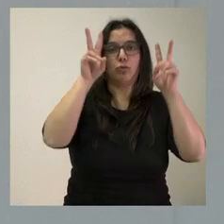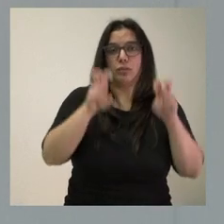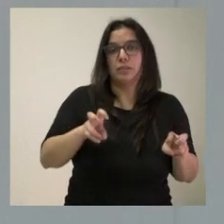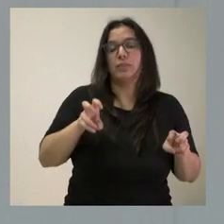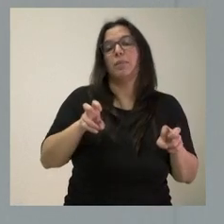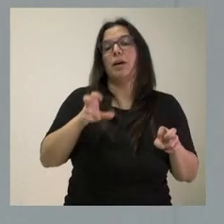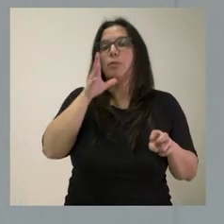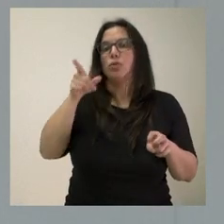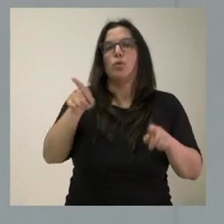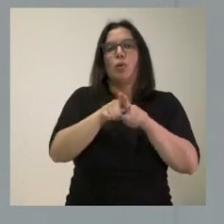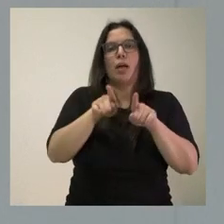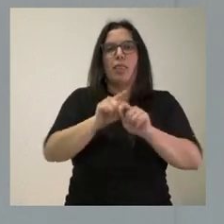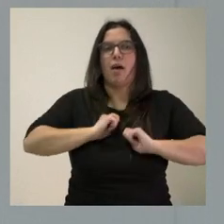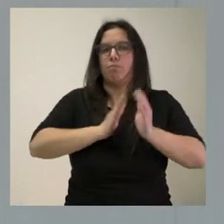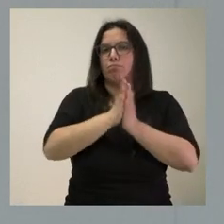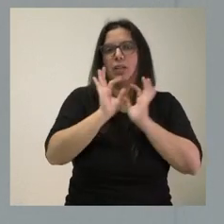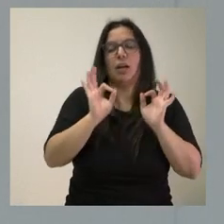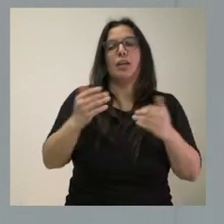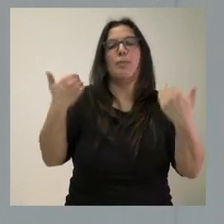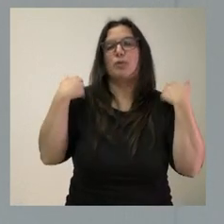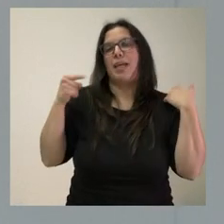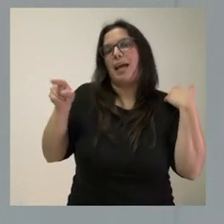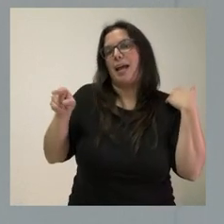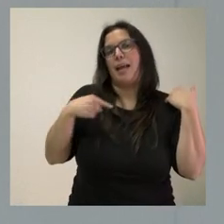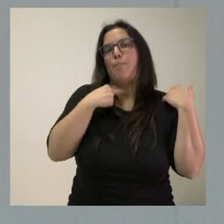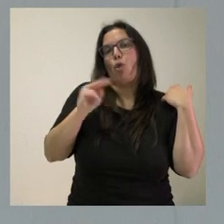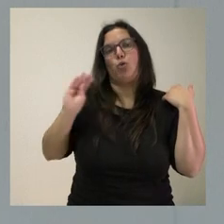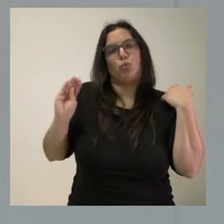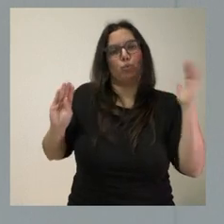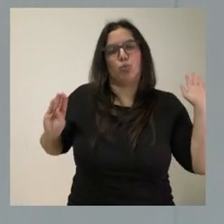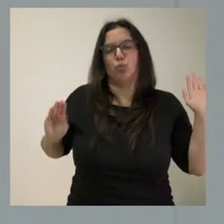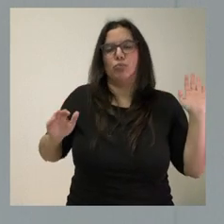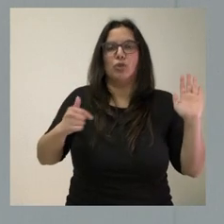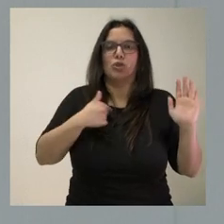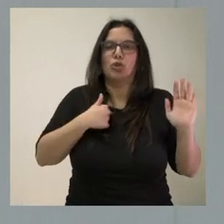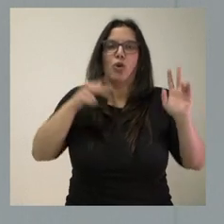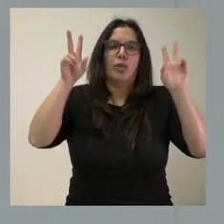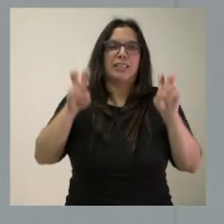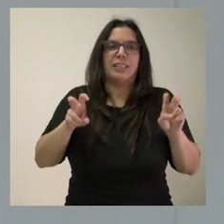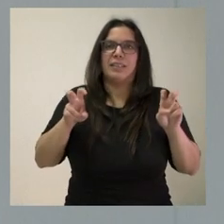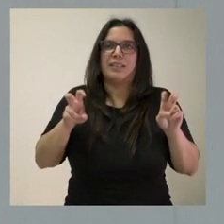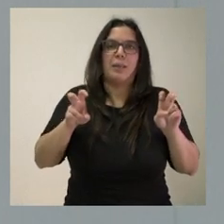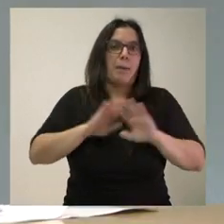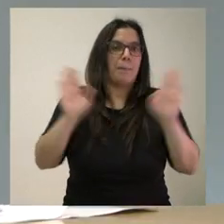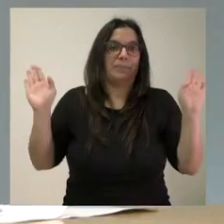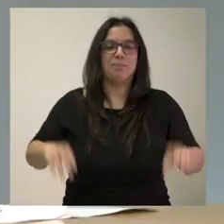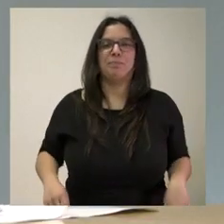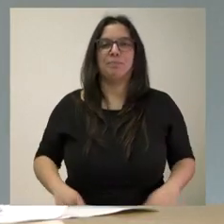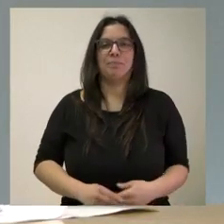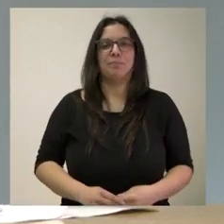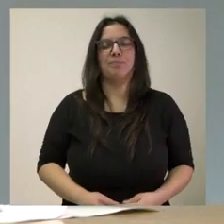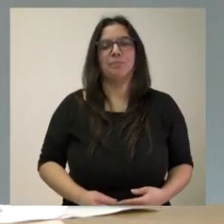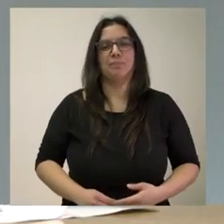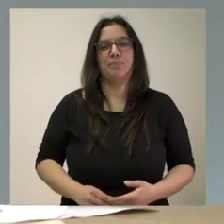mueve en relación con este asunto. Esta es una competencia suya y, por tanto, yo sobre este asunto no tengo nada más que añadir. Portavoz,